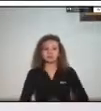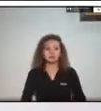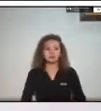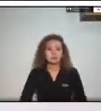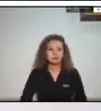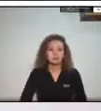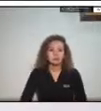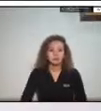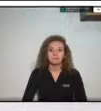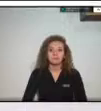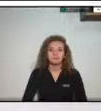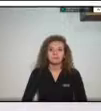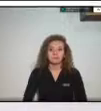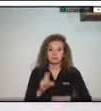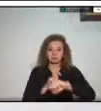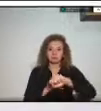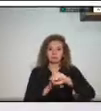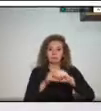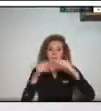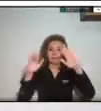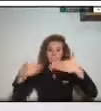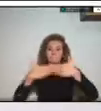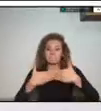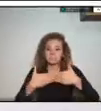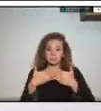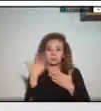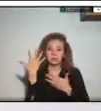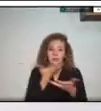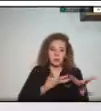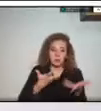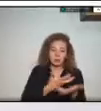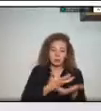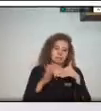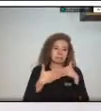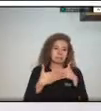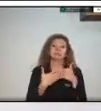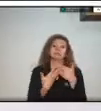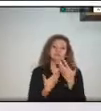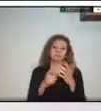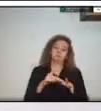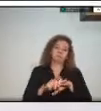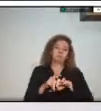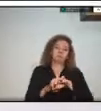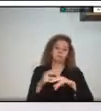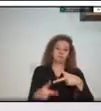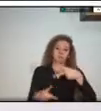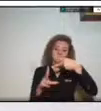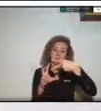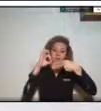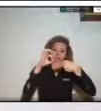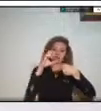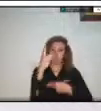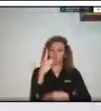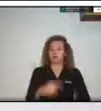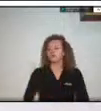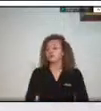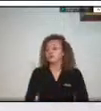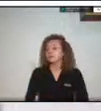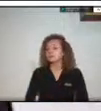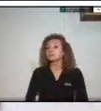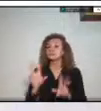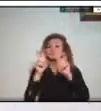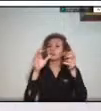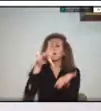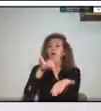tenemos un poquito el tiempo limitado en este conversatorio pero entonces estamos hablando un poco sobre esa participación comunitaria cómo se